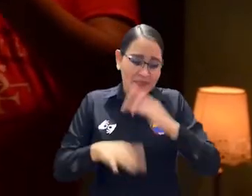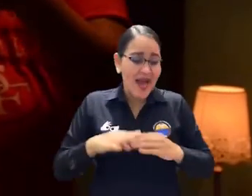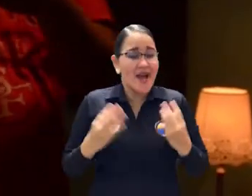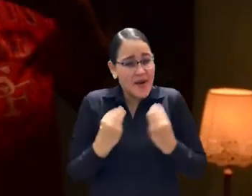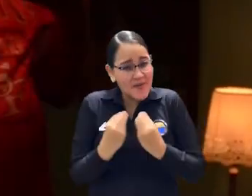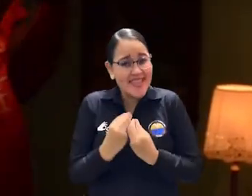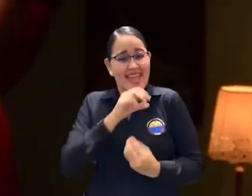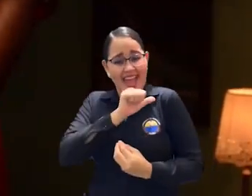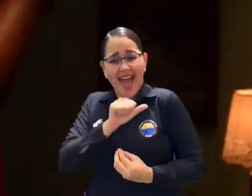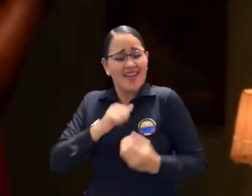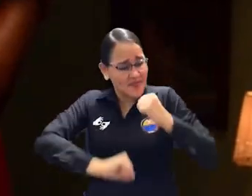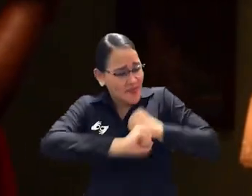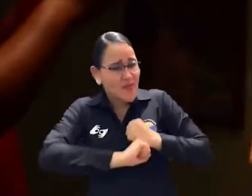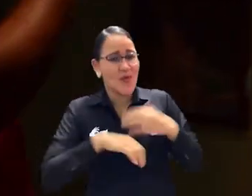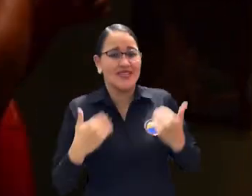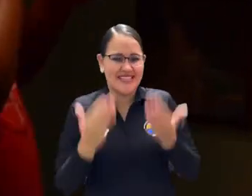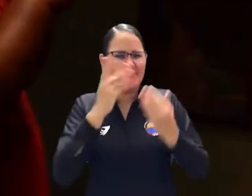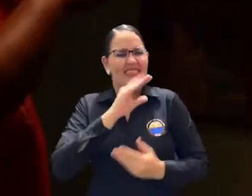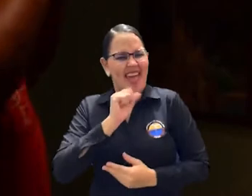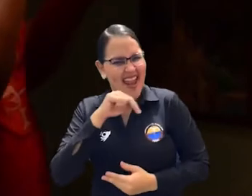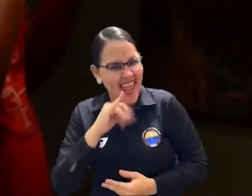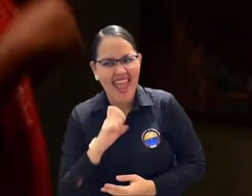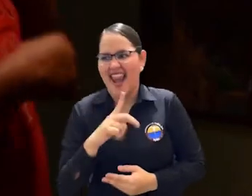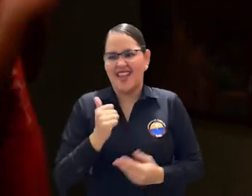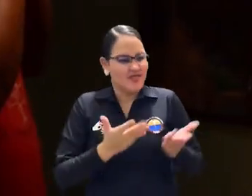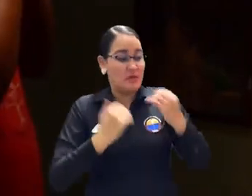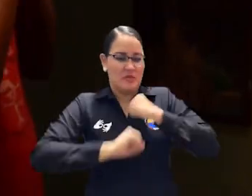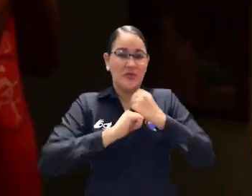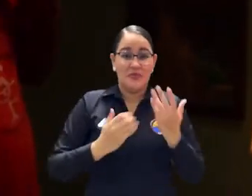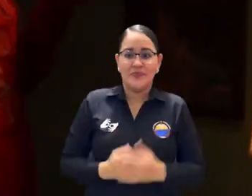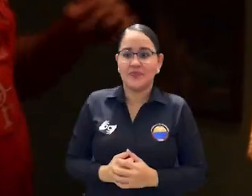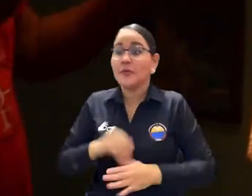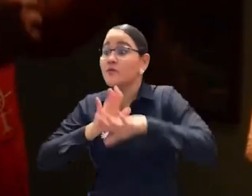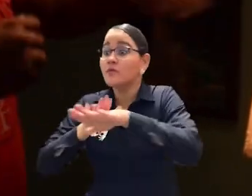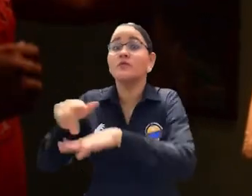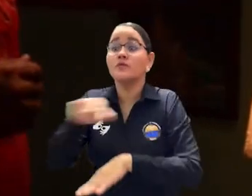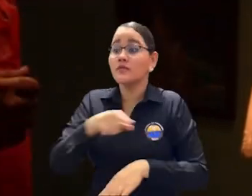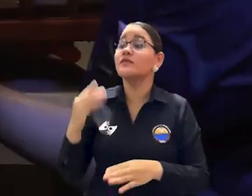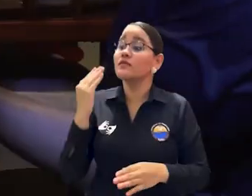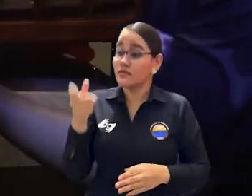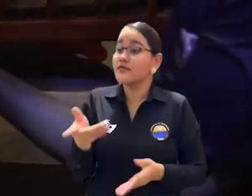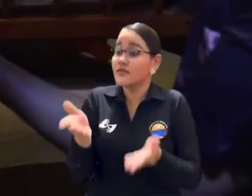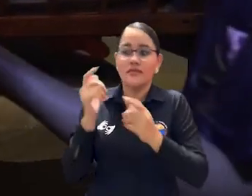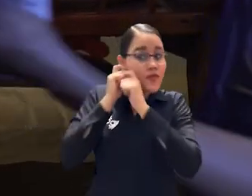espacio, ya después vuelve acá a donde ella, que ella va a estar quitándose los aretes y no sé qué, haciendo la maña.